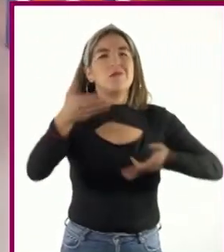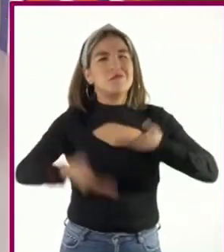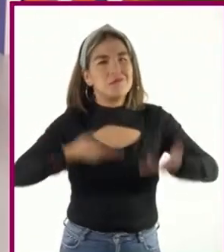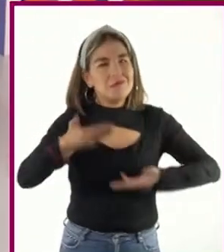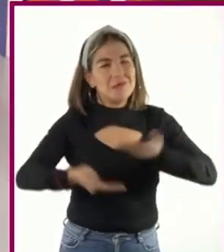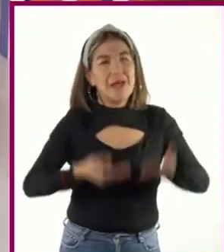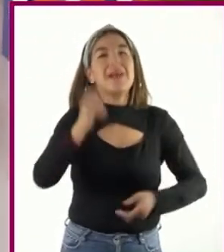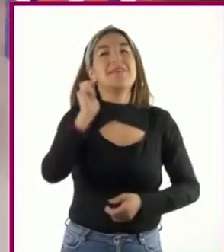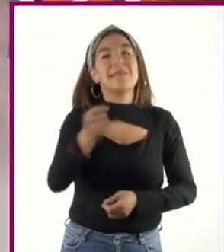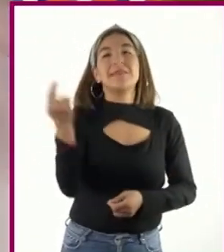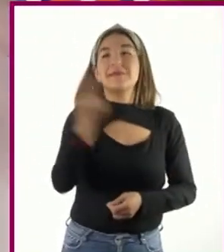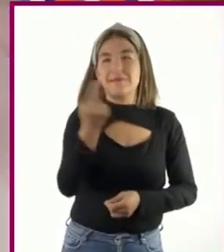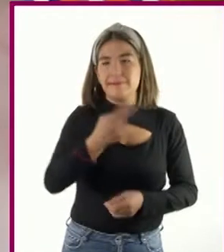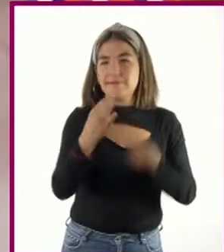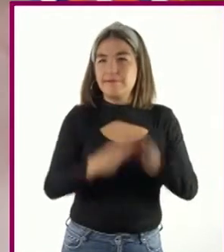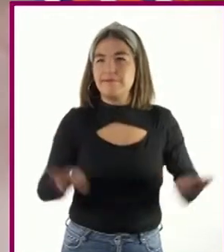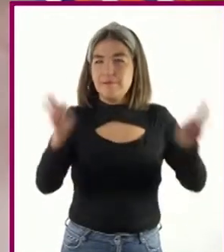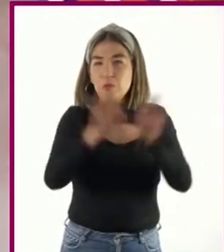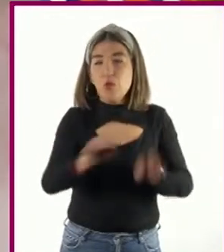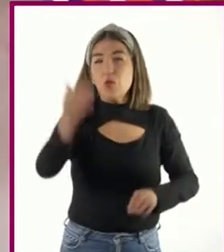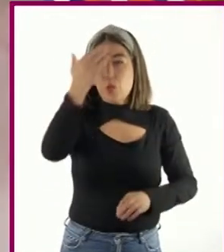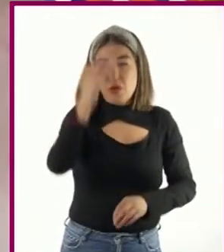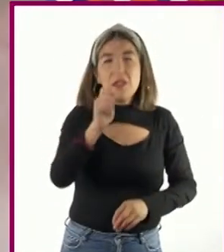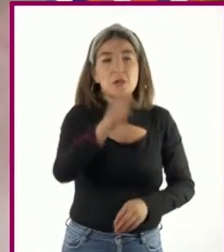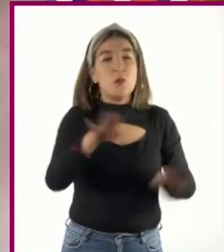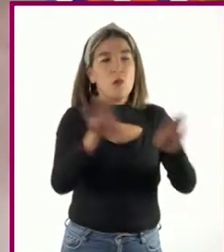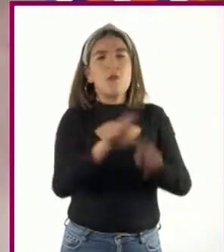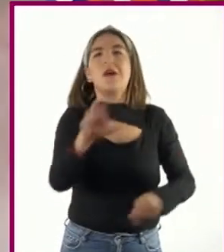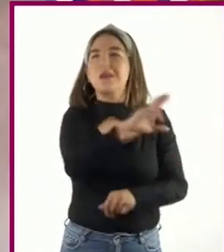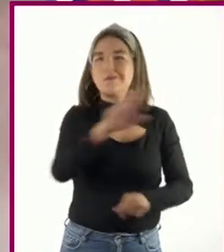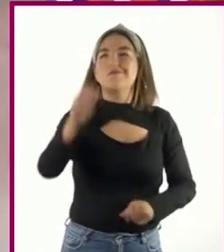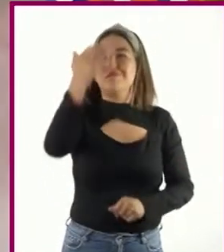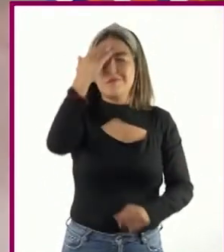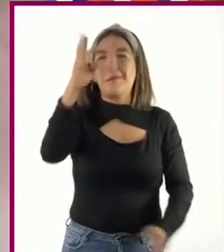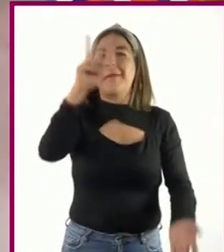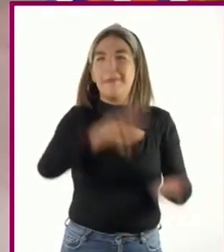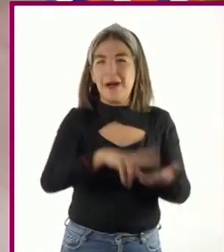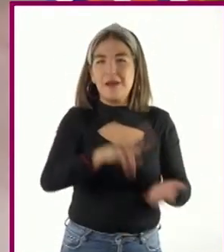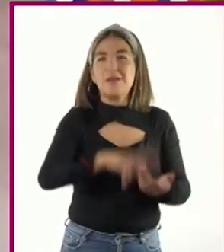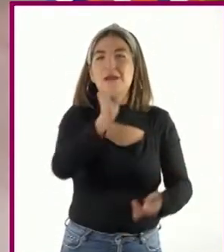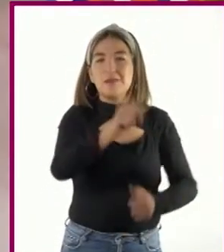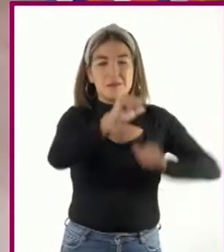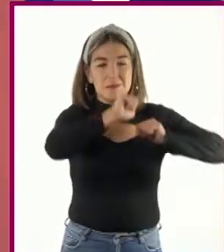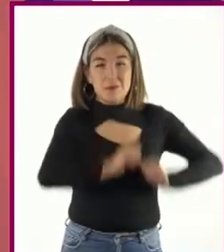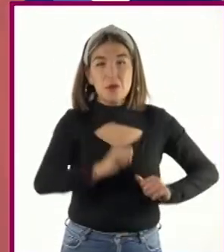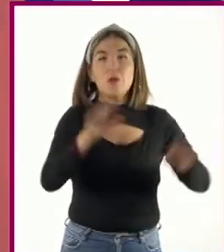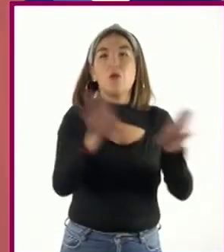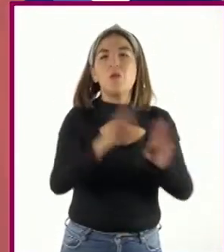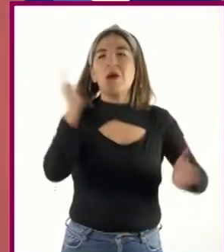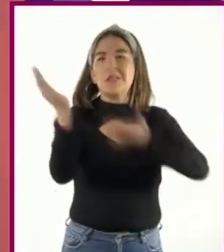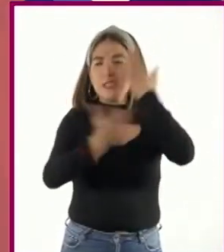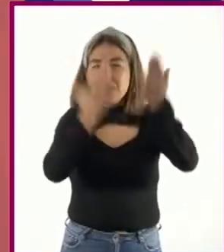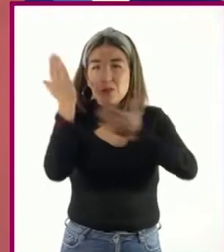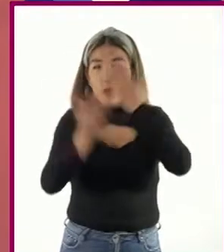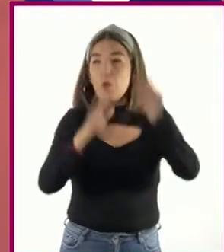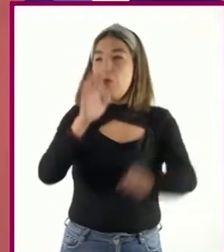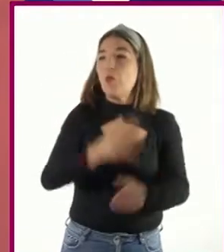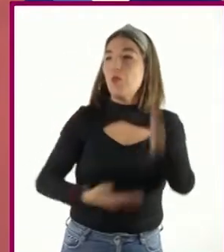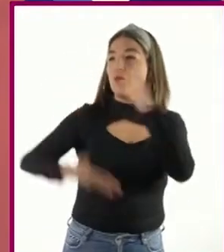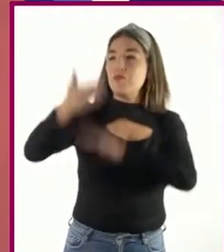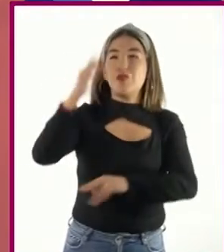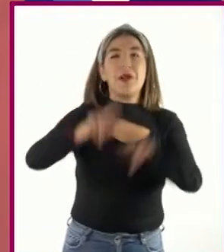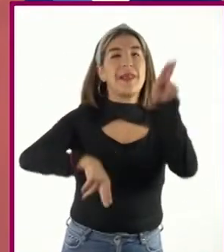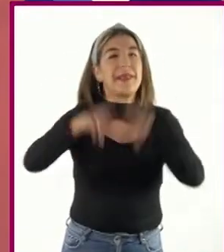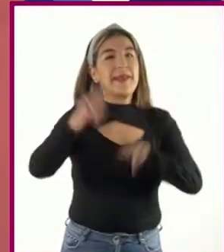es importante hacer notar que reconocemos y valoramos el cargo o los estudios con los que